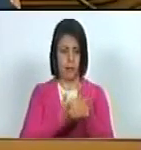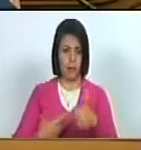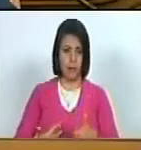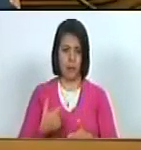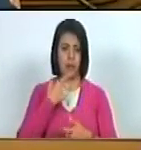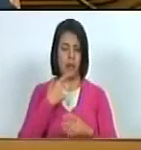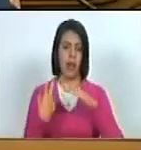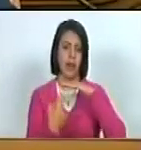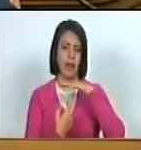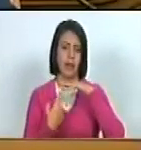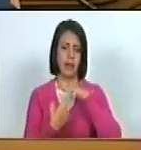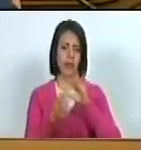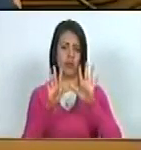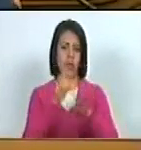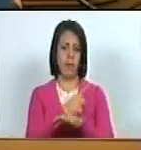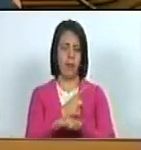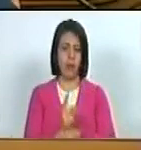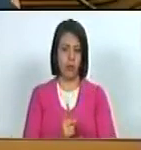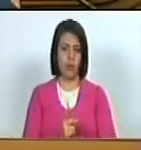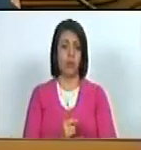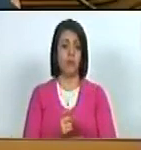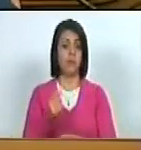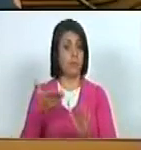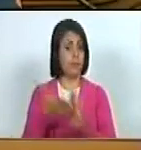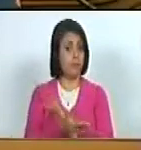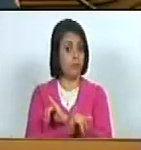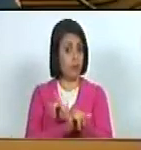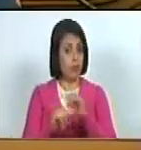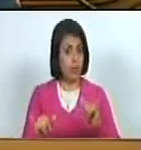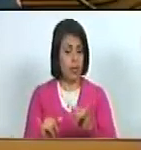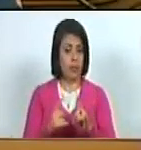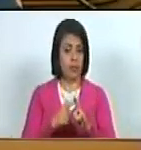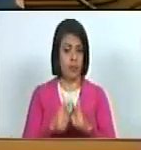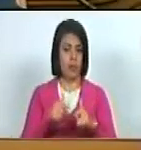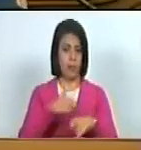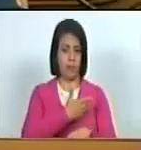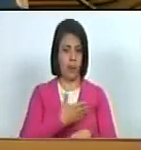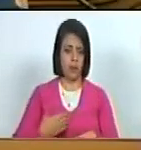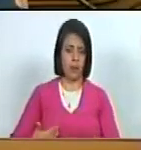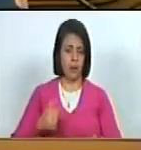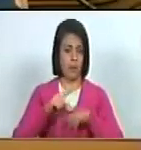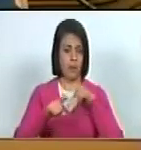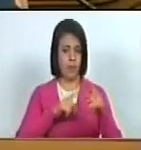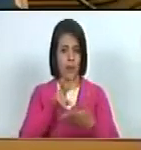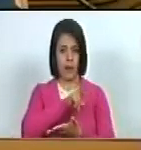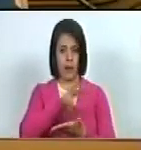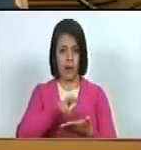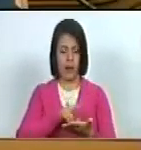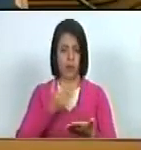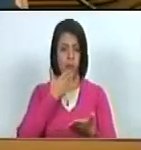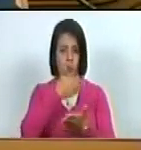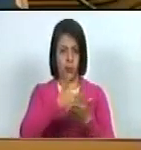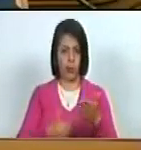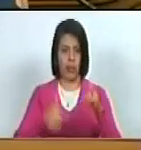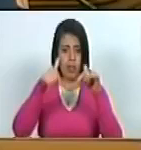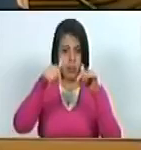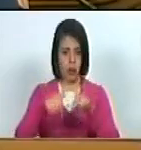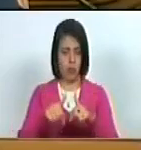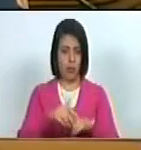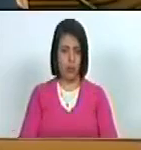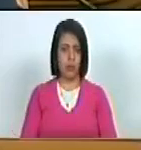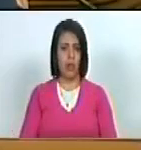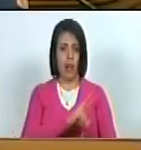declaró un receso de 10 minutos, el cual, una vez cumplido, el Presidente ordenó dar lectura a la propuesta del orden del día.